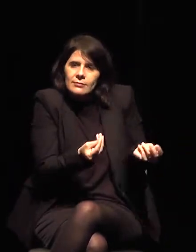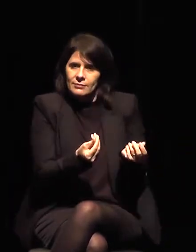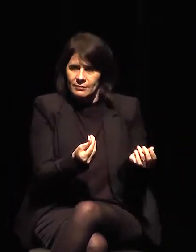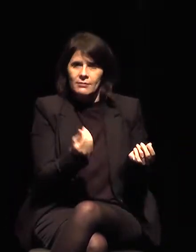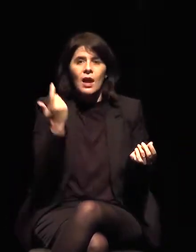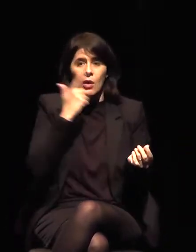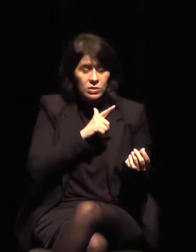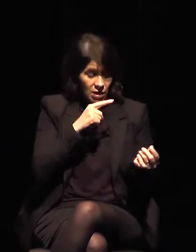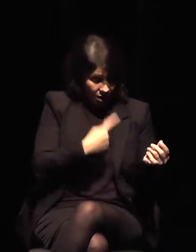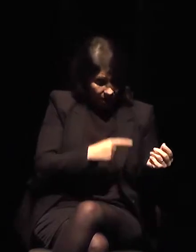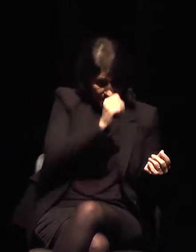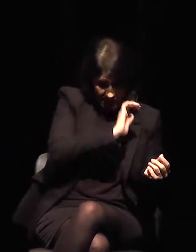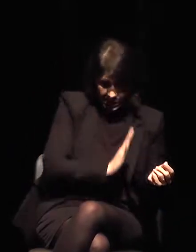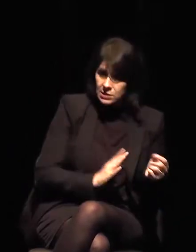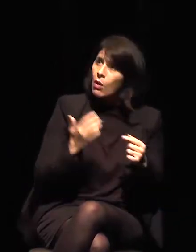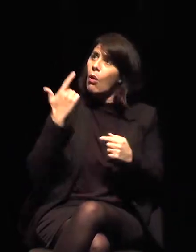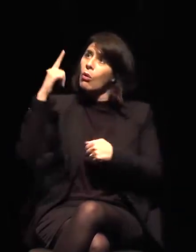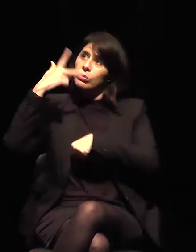también fundamental.